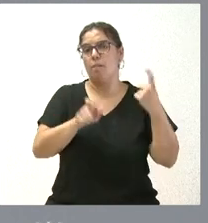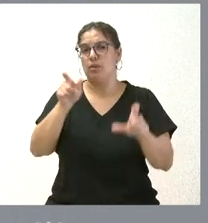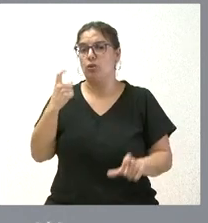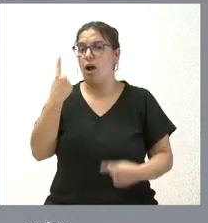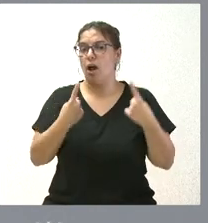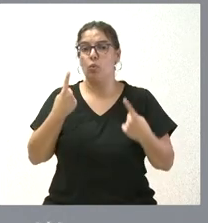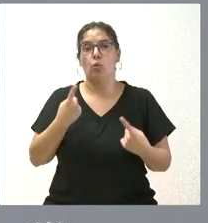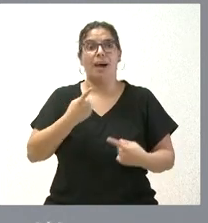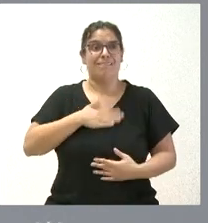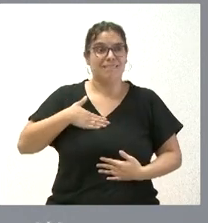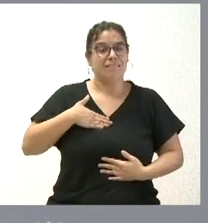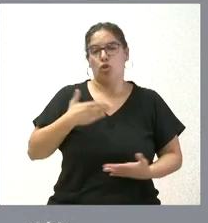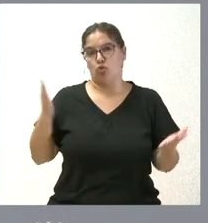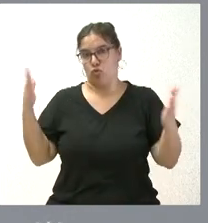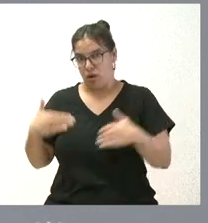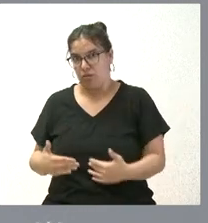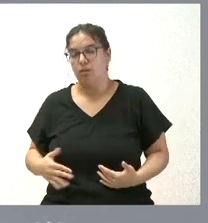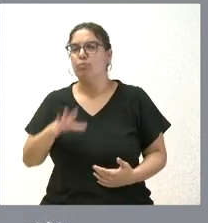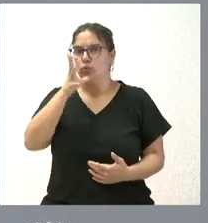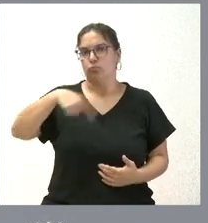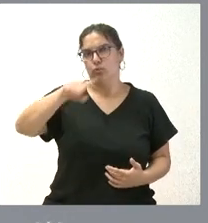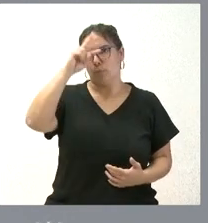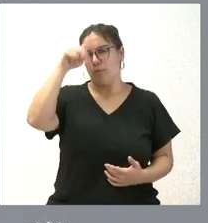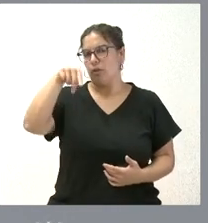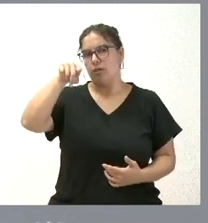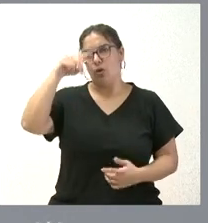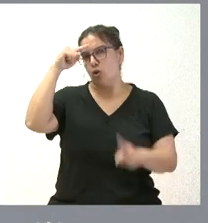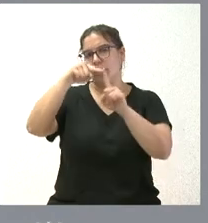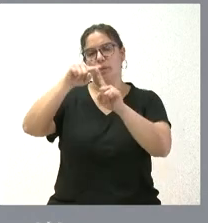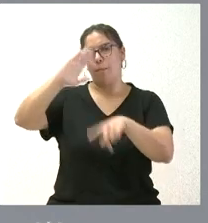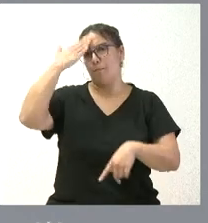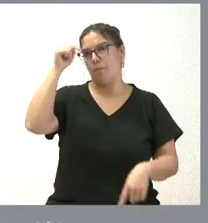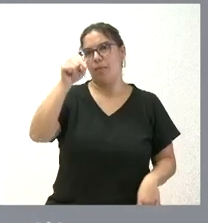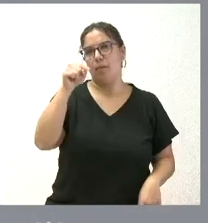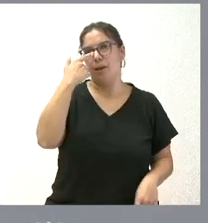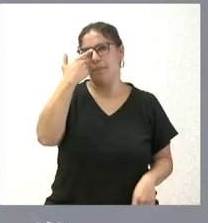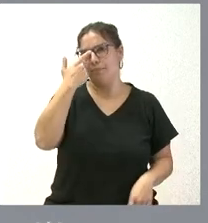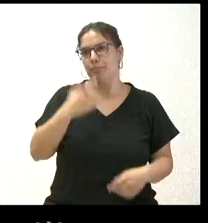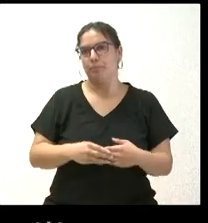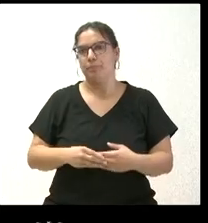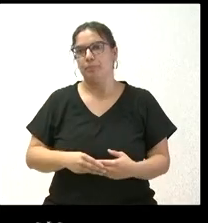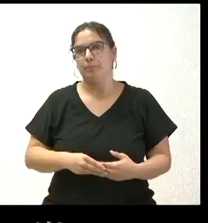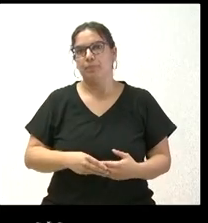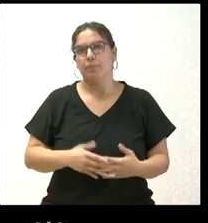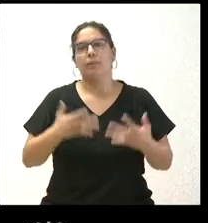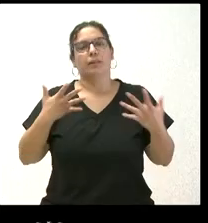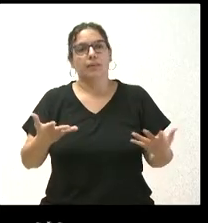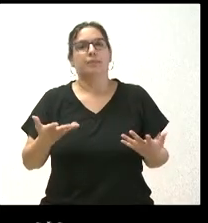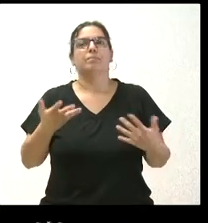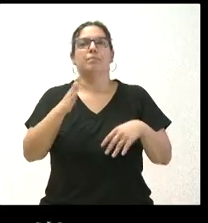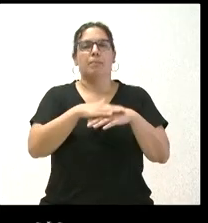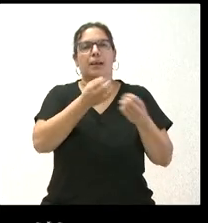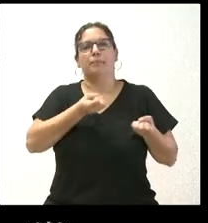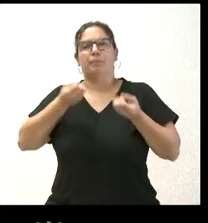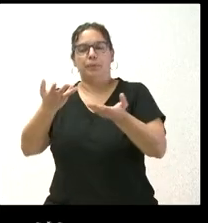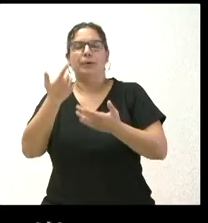tenerlo no lo tienen todavía. Y, por tanto, estamos muy preocupados. Ese es nuestro principal objetivo, nuestra principal preocupación. Disculpe, pero para trasladarlo lo mejor posible.